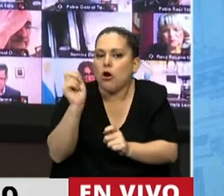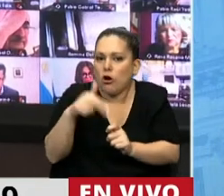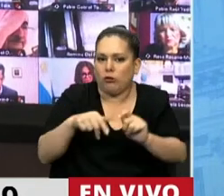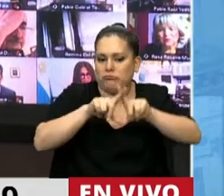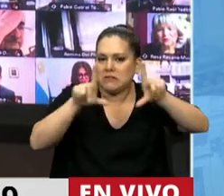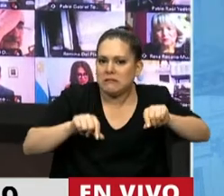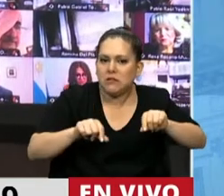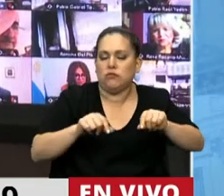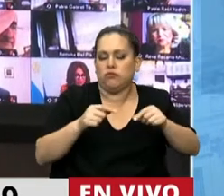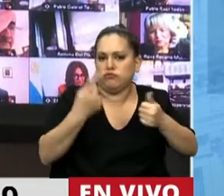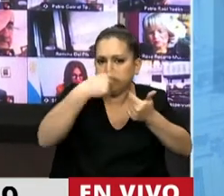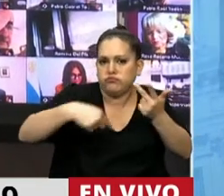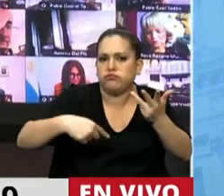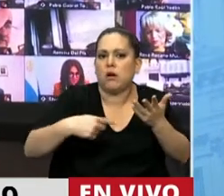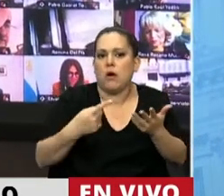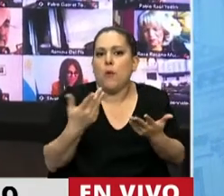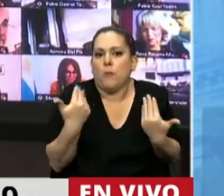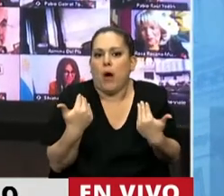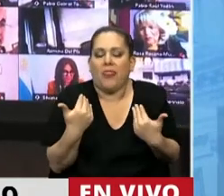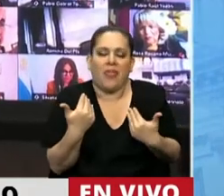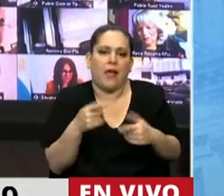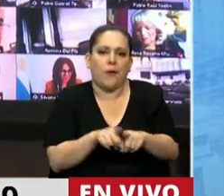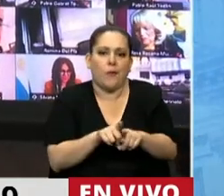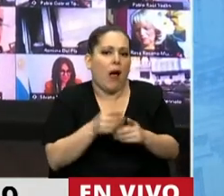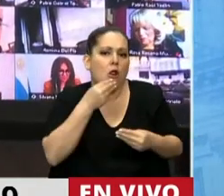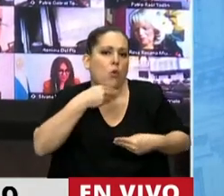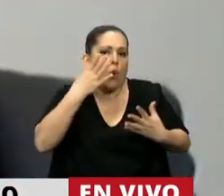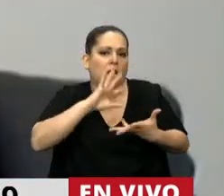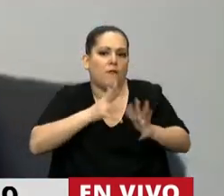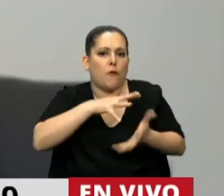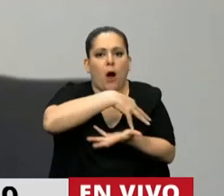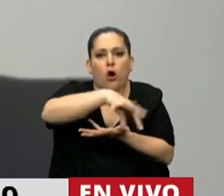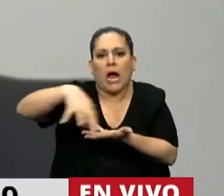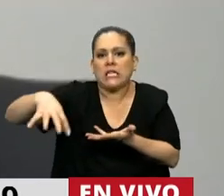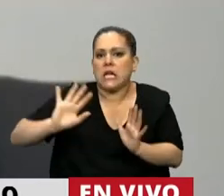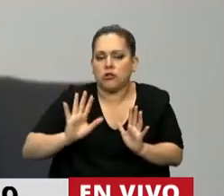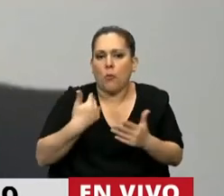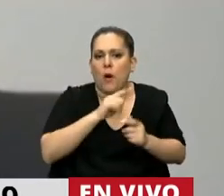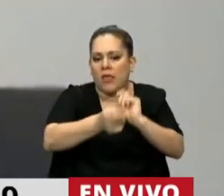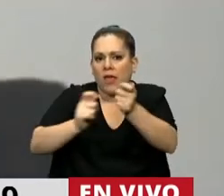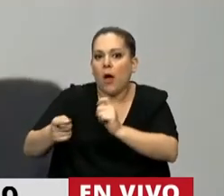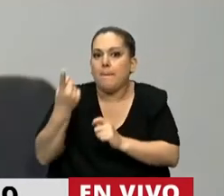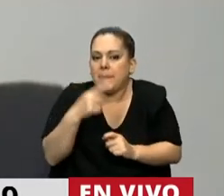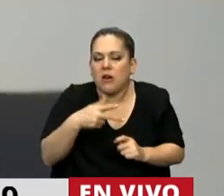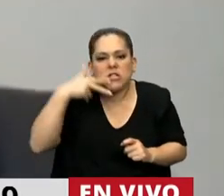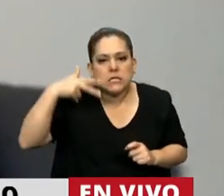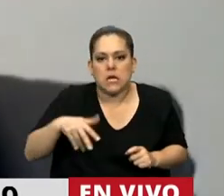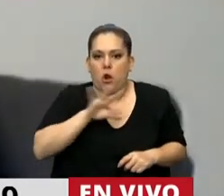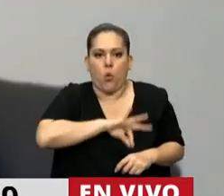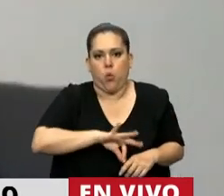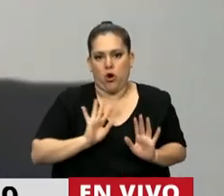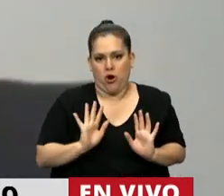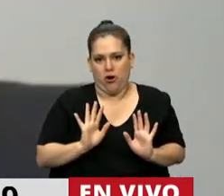sea, tanto de heredero forzoso como pueden ser cualquier tipo de organizaciones sin fin de lucro. La seguridad